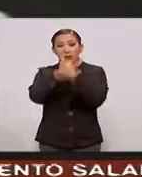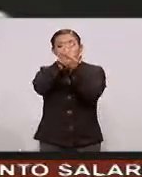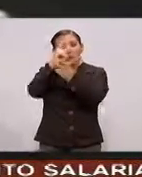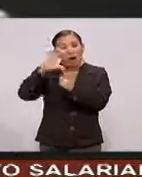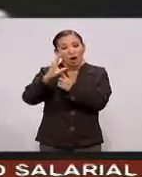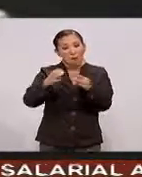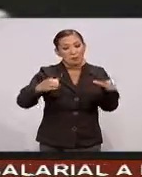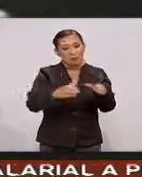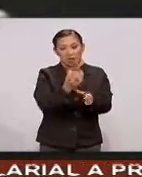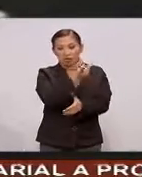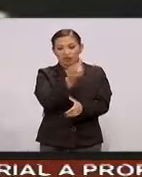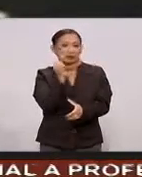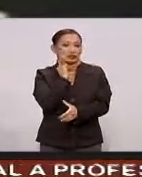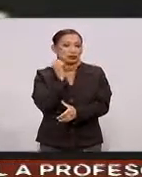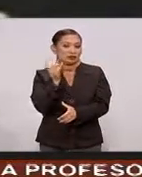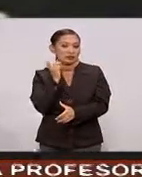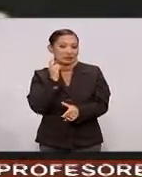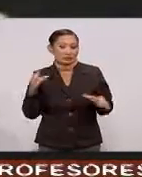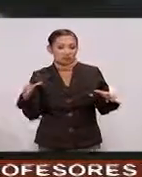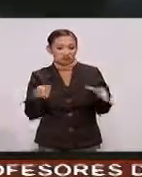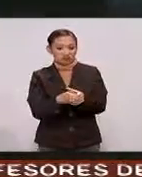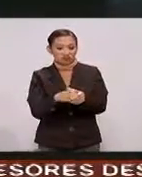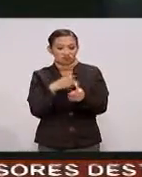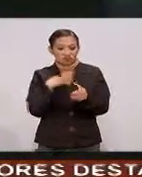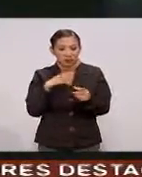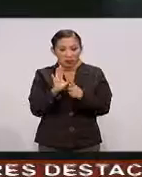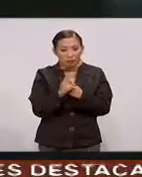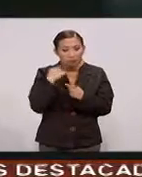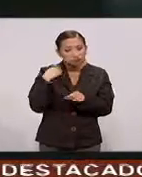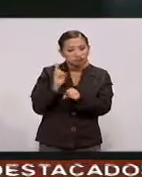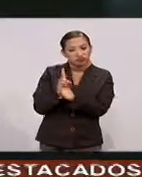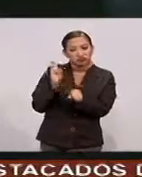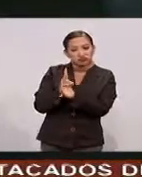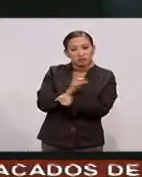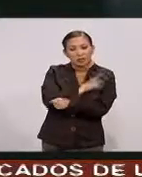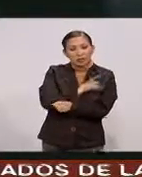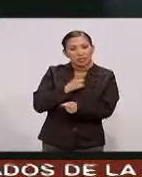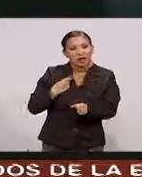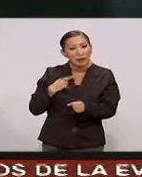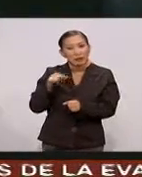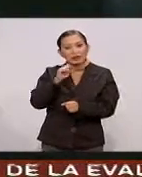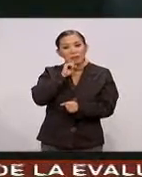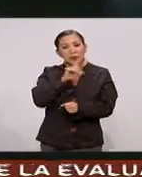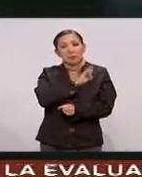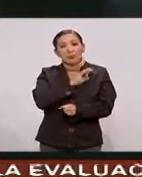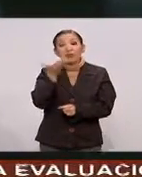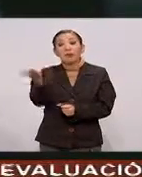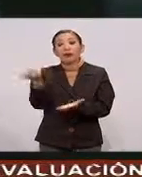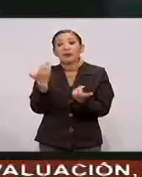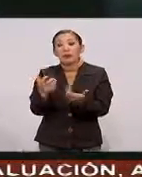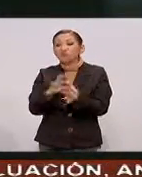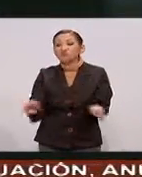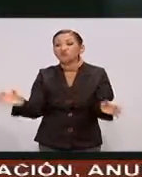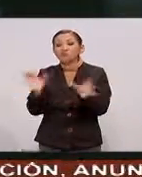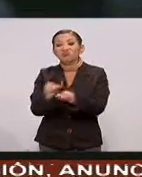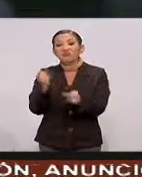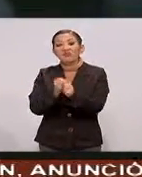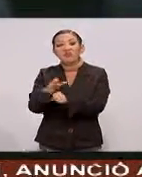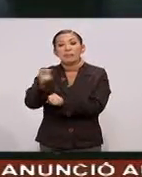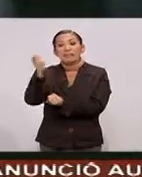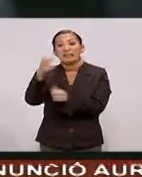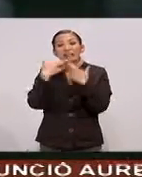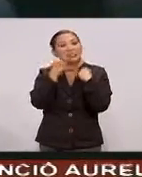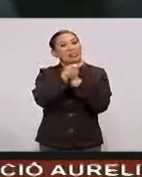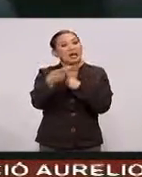una comisión bicameral De diputados Y senadores Que vigilará Los endeudamientos E incluso Podrá solicitar Explícitamente Información